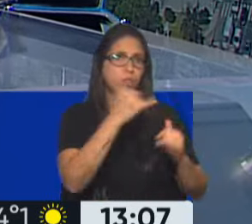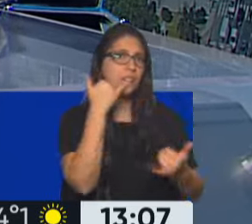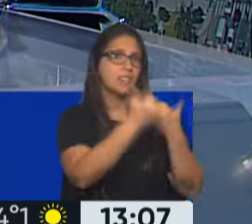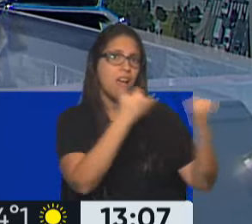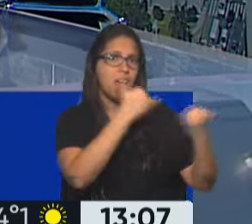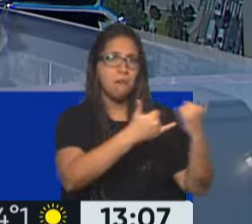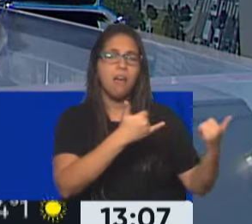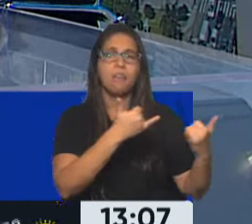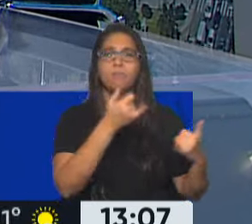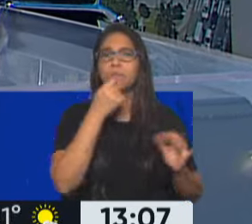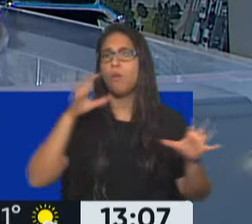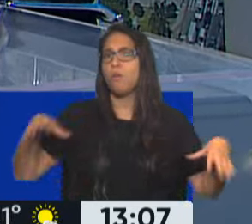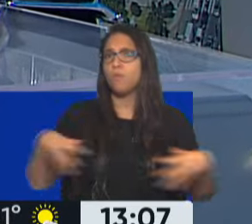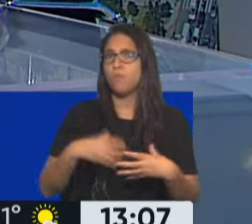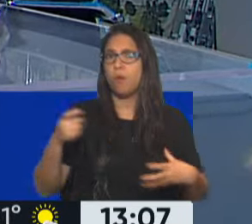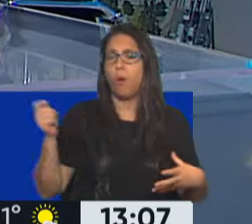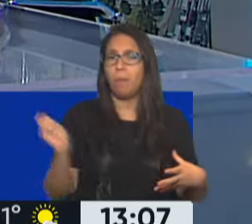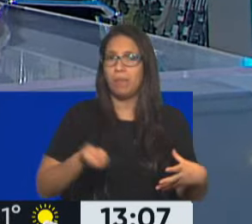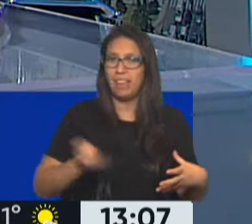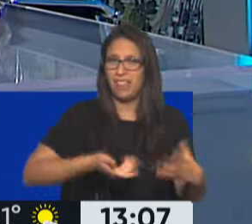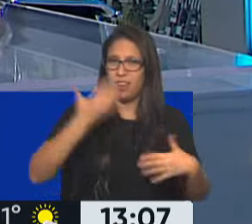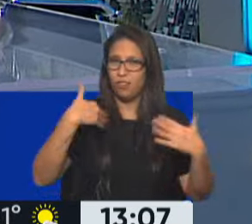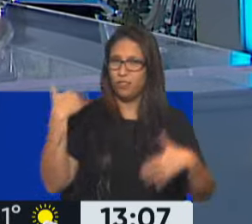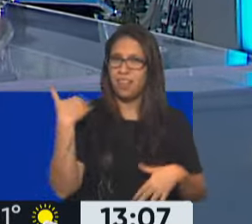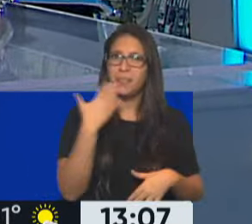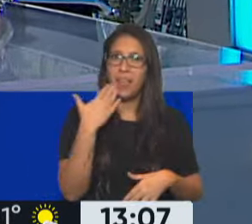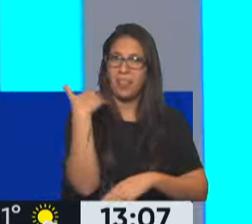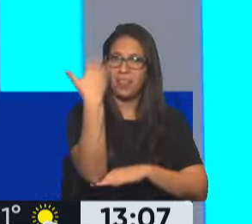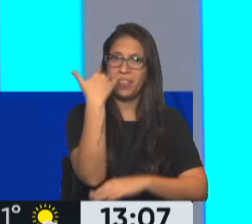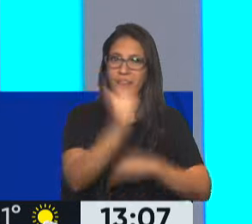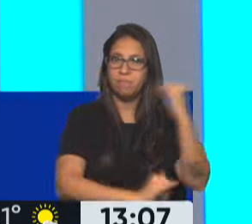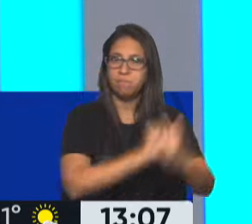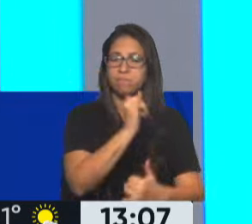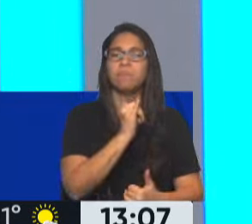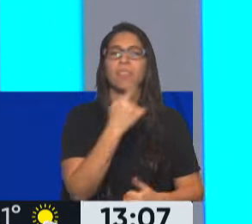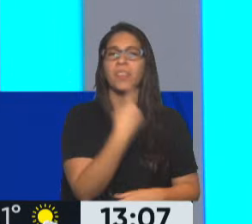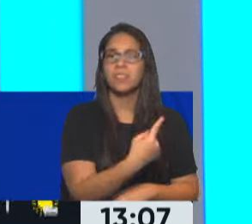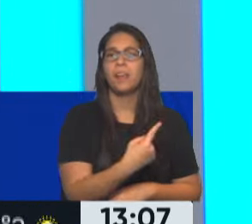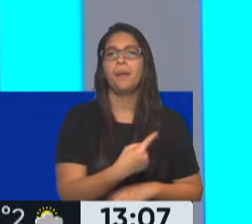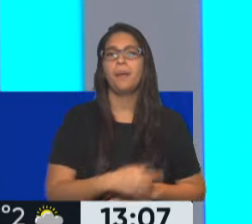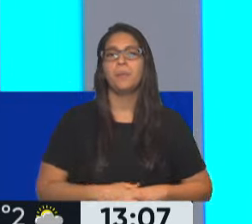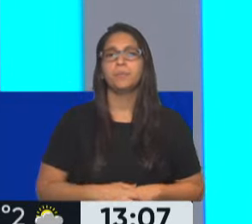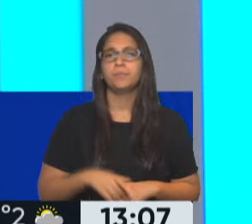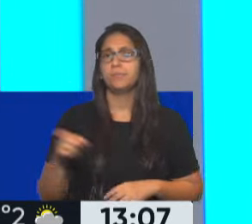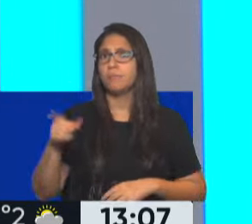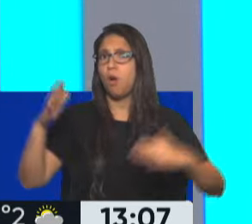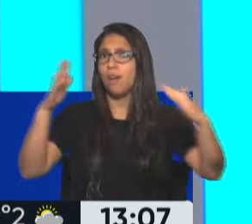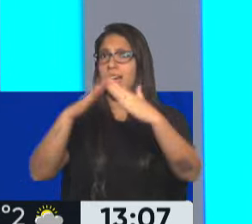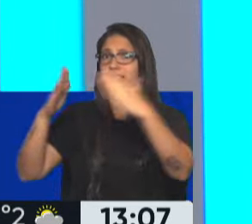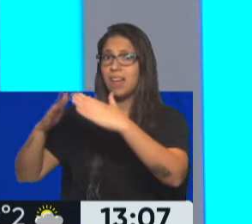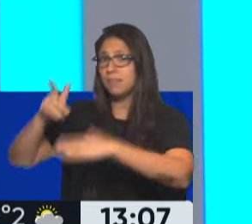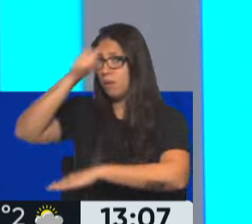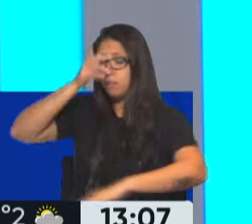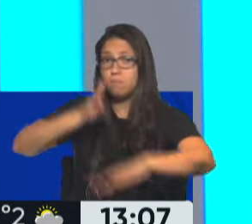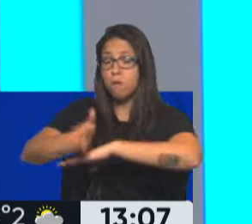organizaciones piqueteras ayer por la tarde en una conferencia de prensa, es que se hicieron estos allanamientos de manera